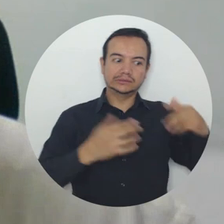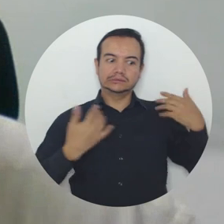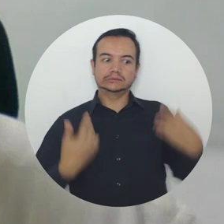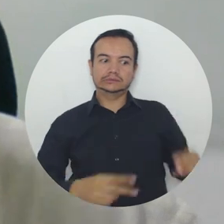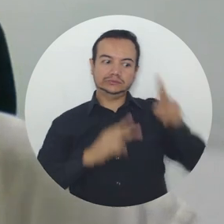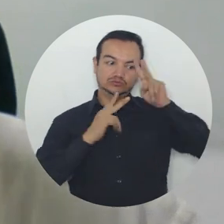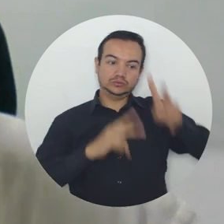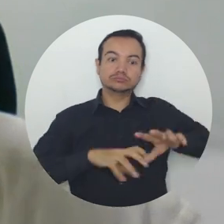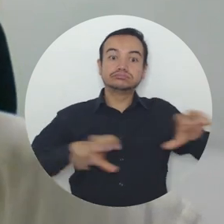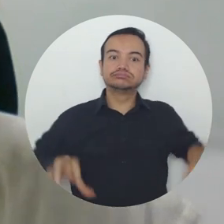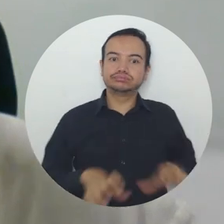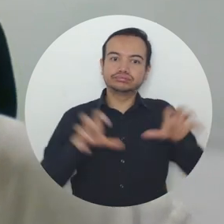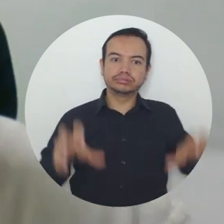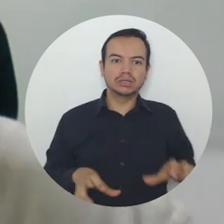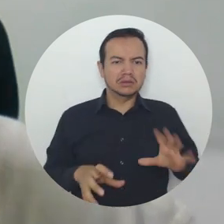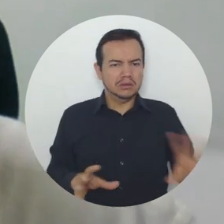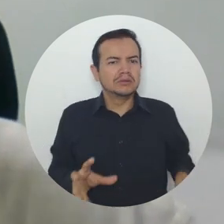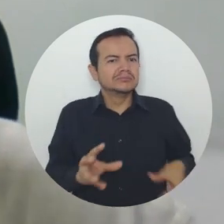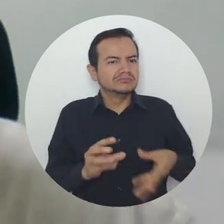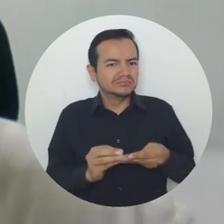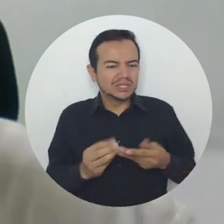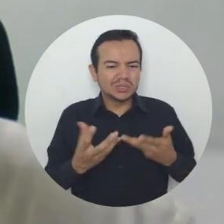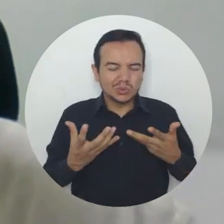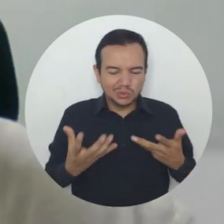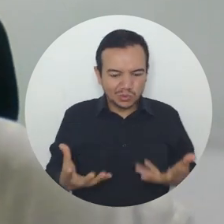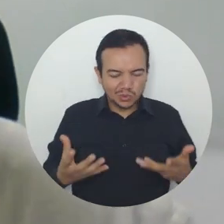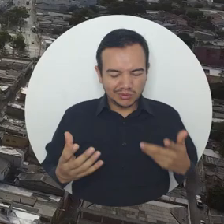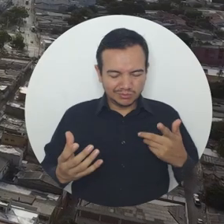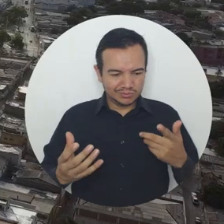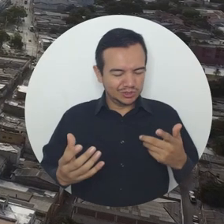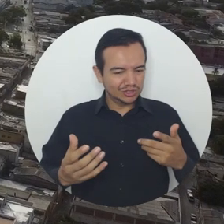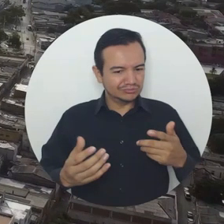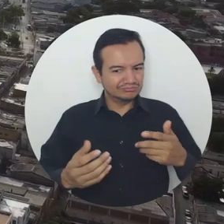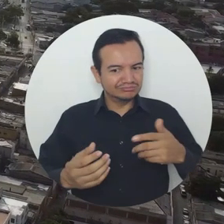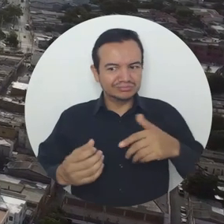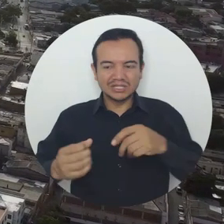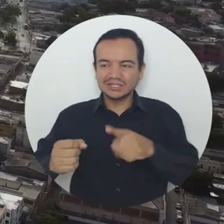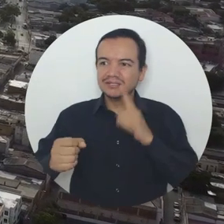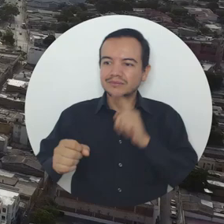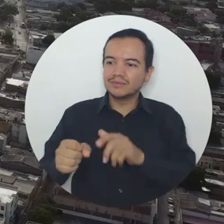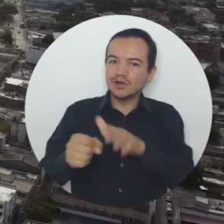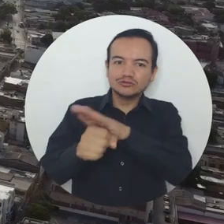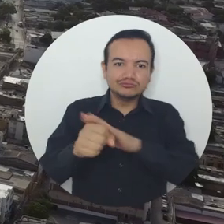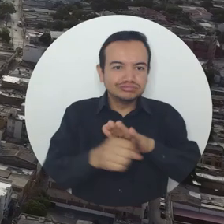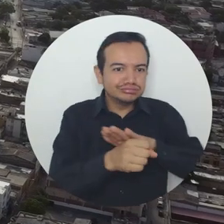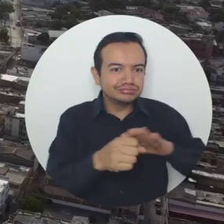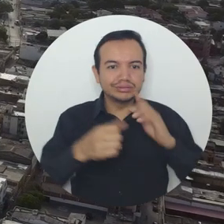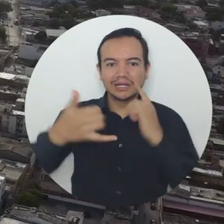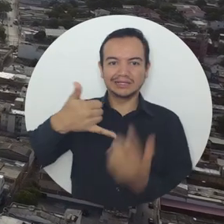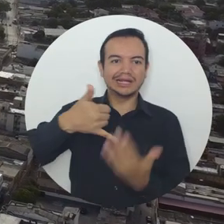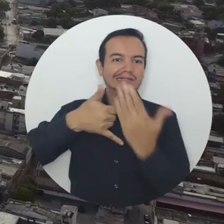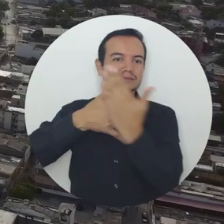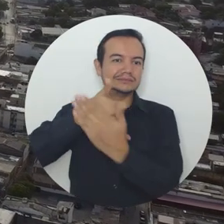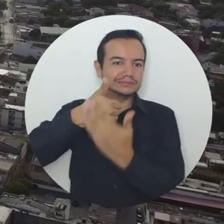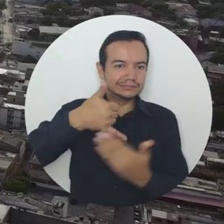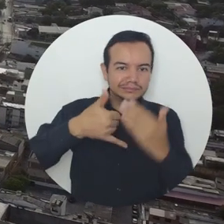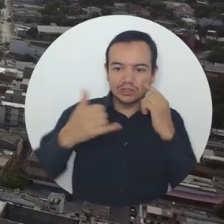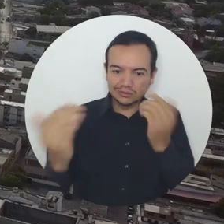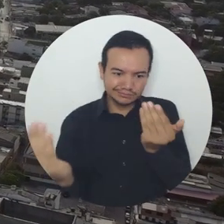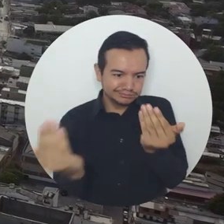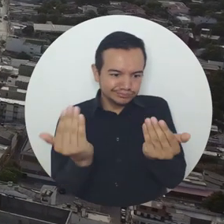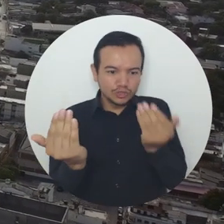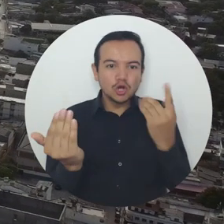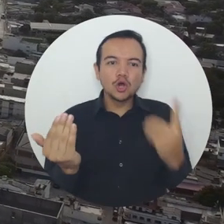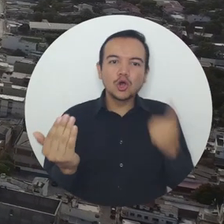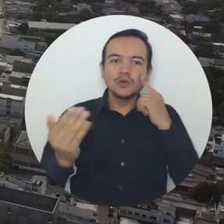encuentran en este mecanismo una manera de poder comparar las regiones a la luz